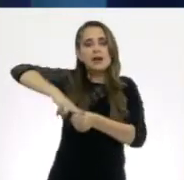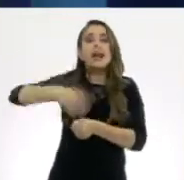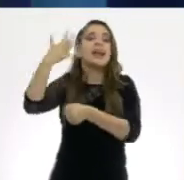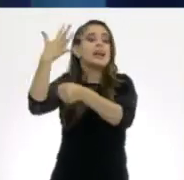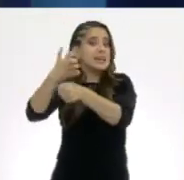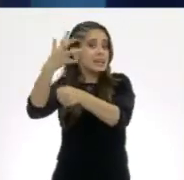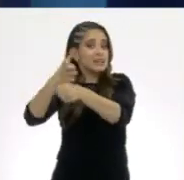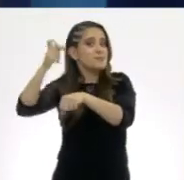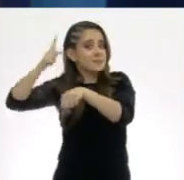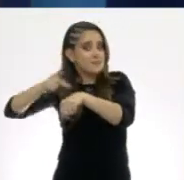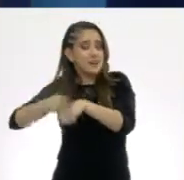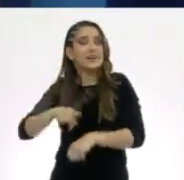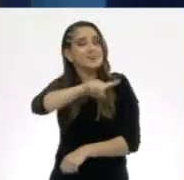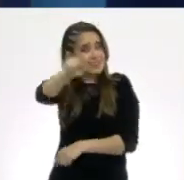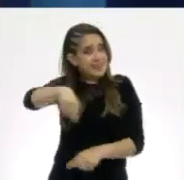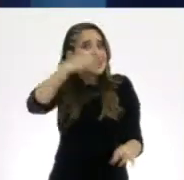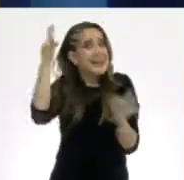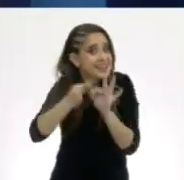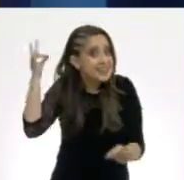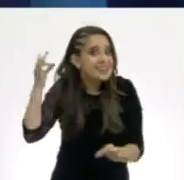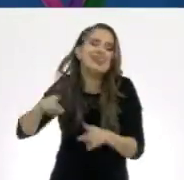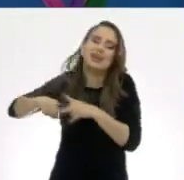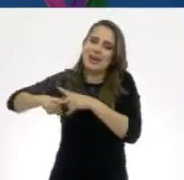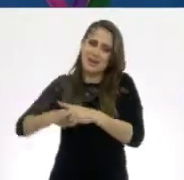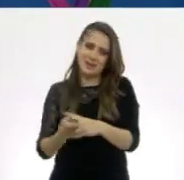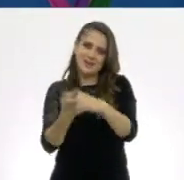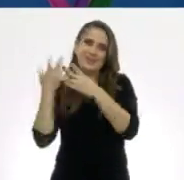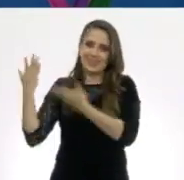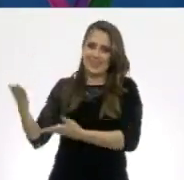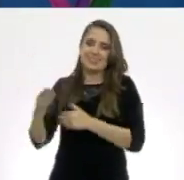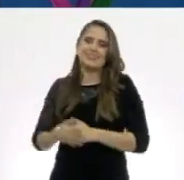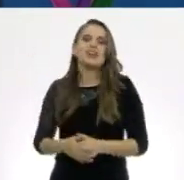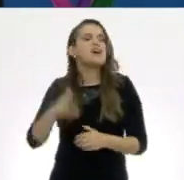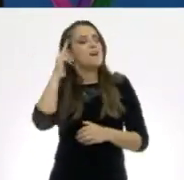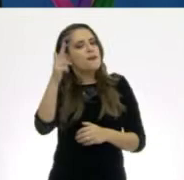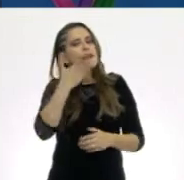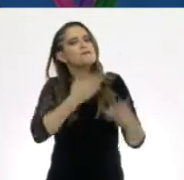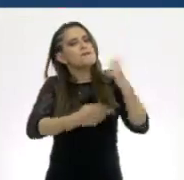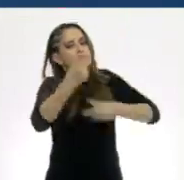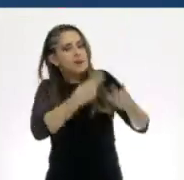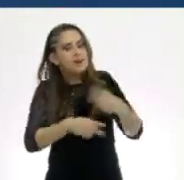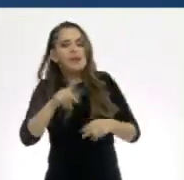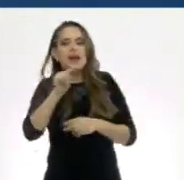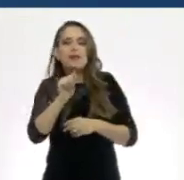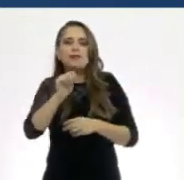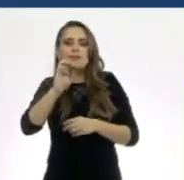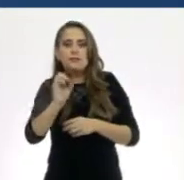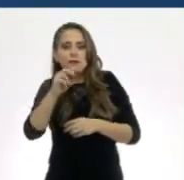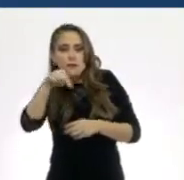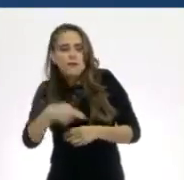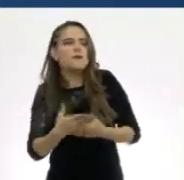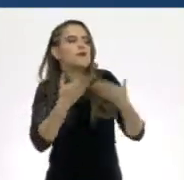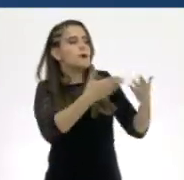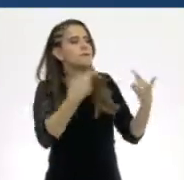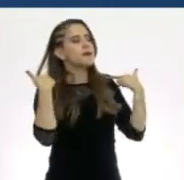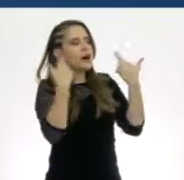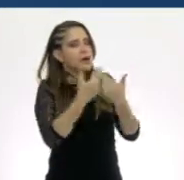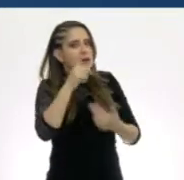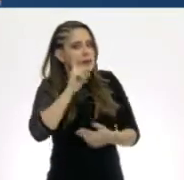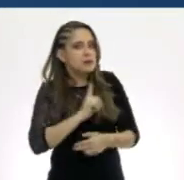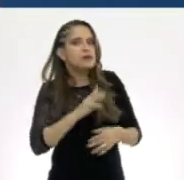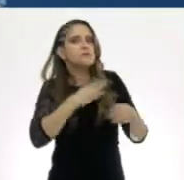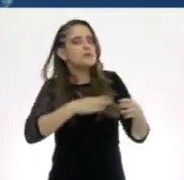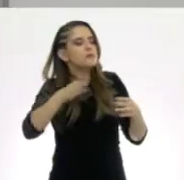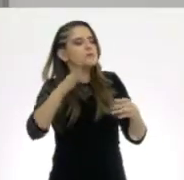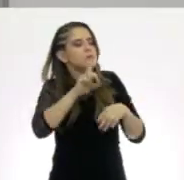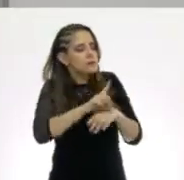grado. ¿Están listos? ¡Comenzamos! ¡Bienvenida, maestra! ¡Bienvenido, Tom! ¿Cómo están? Hola, Muchas gracias. ¿Cómo